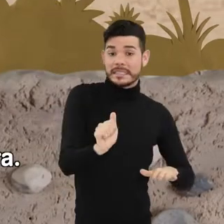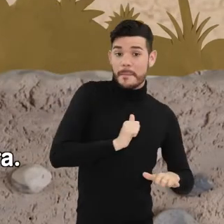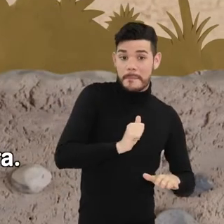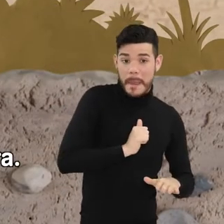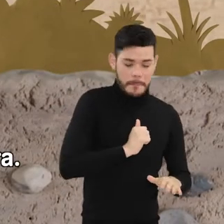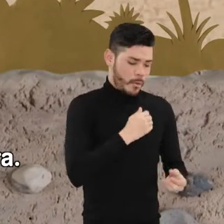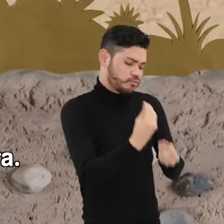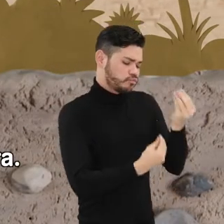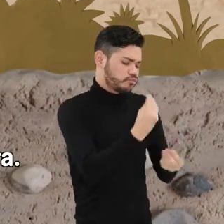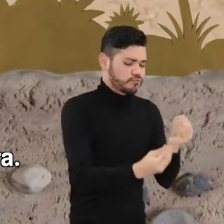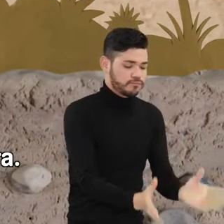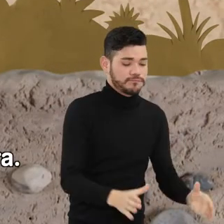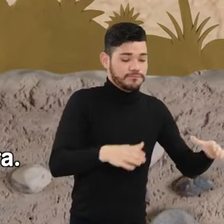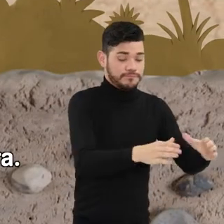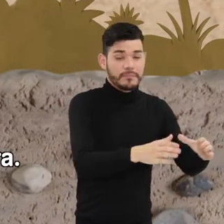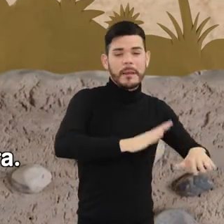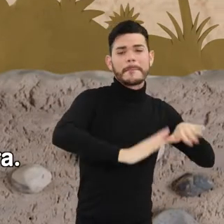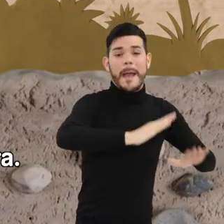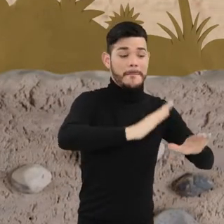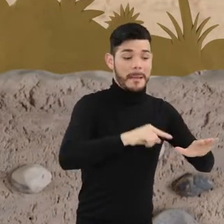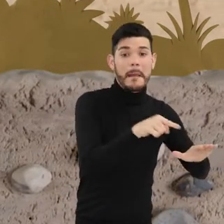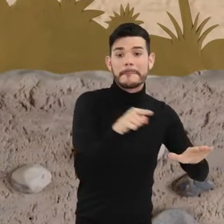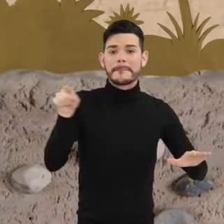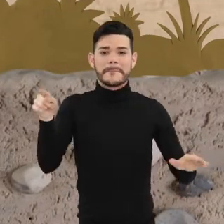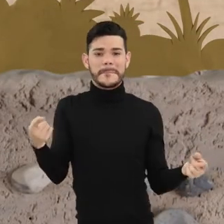es un hombre emparentado con la cantadora.